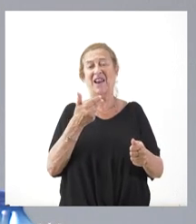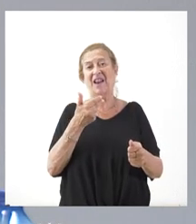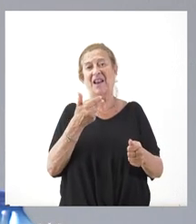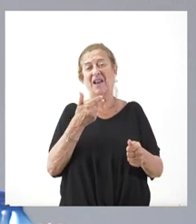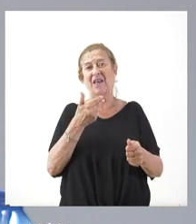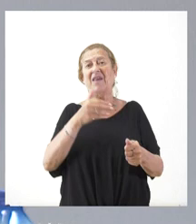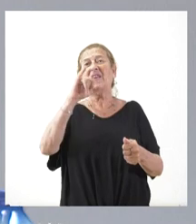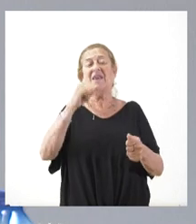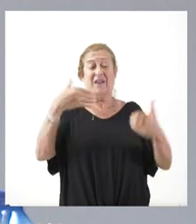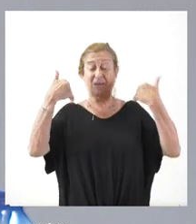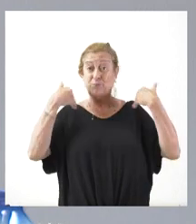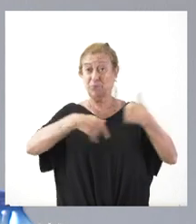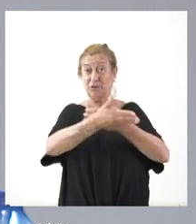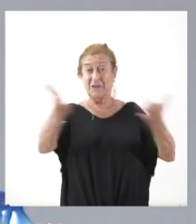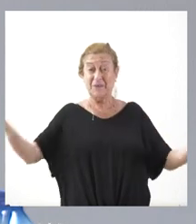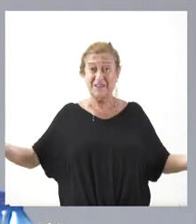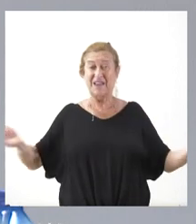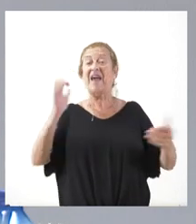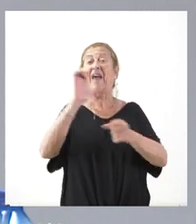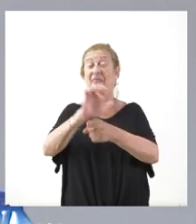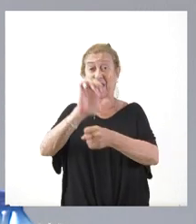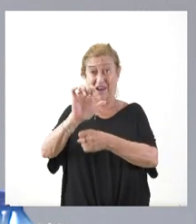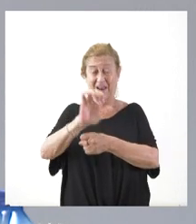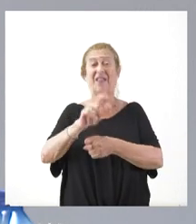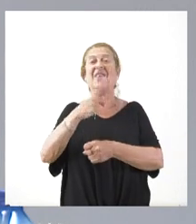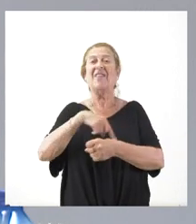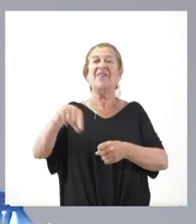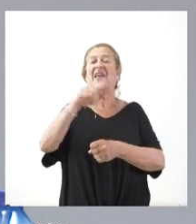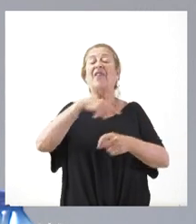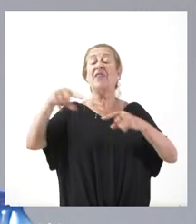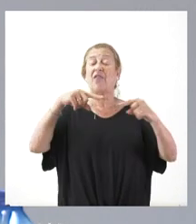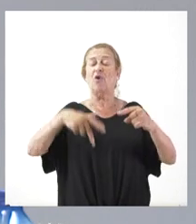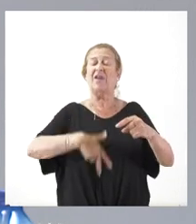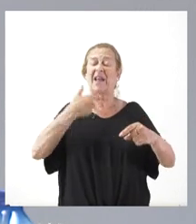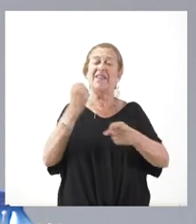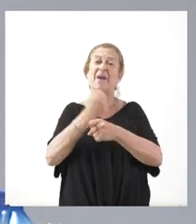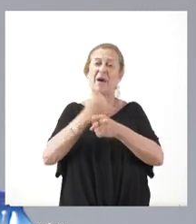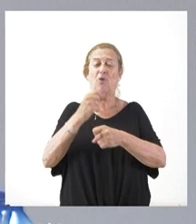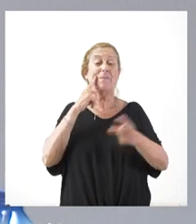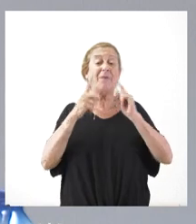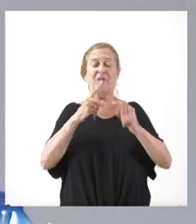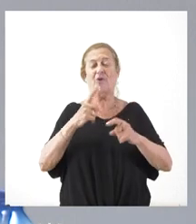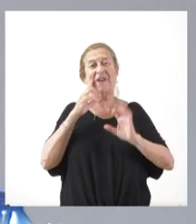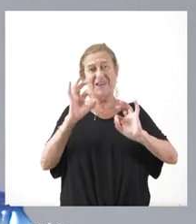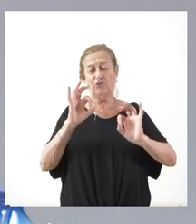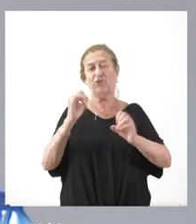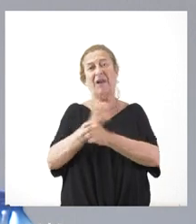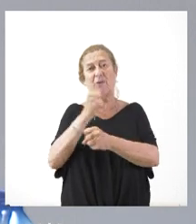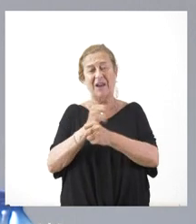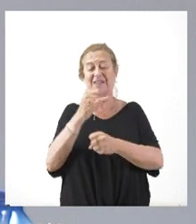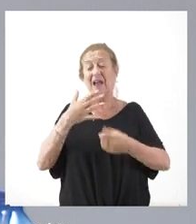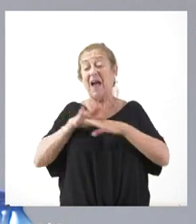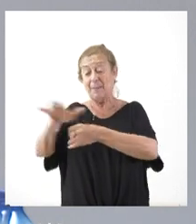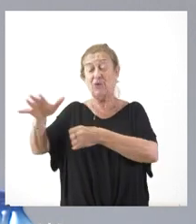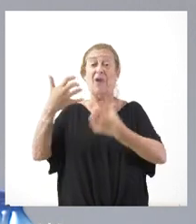y los responsables del ECIL, de la Secretaría de Trabajo y Prevención de Riesgos Laborales y del ámbito de la industria.